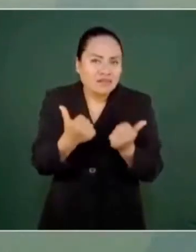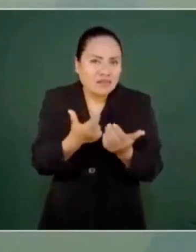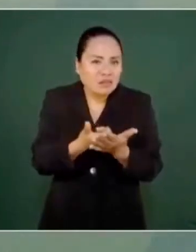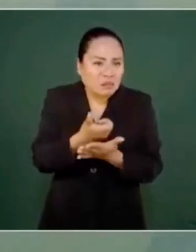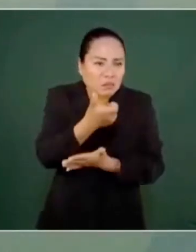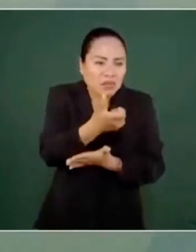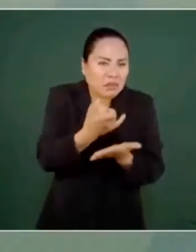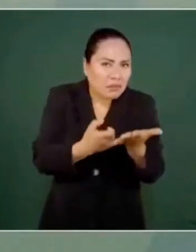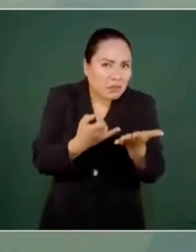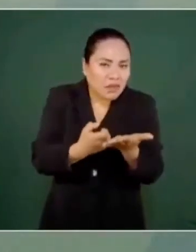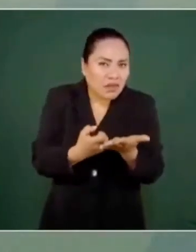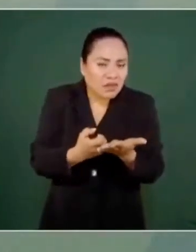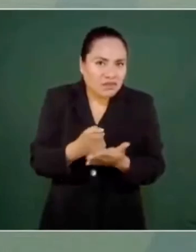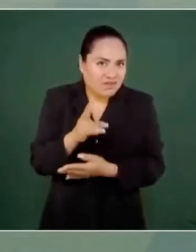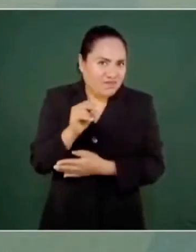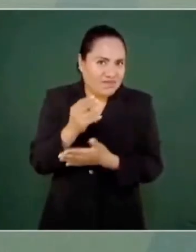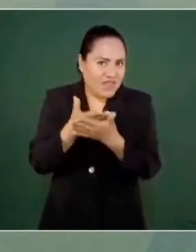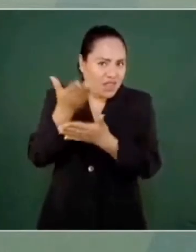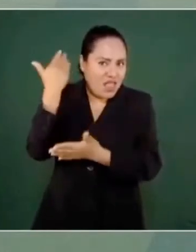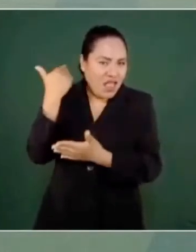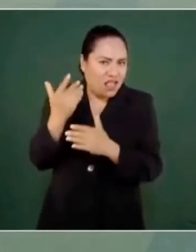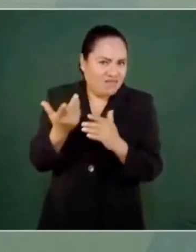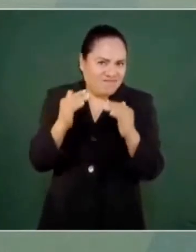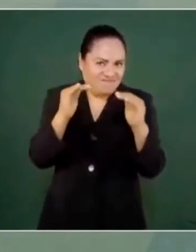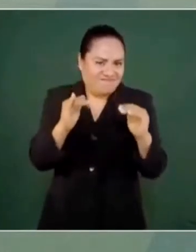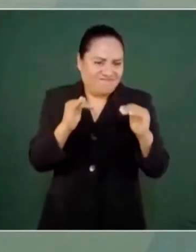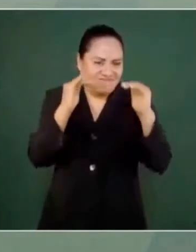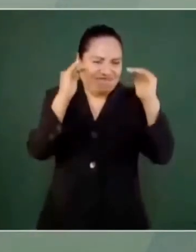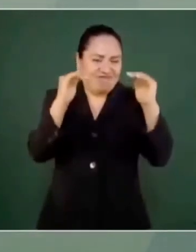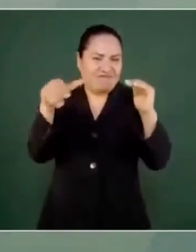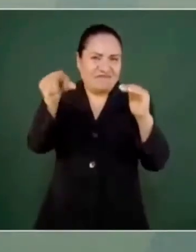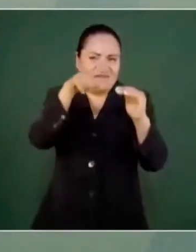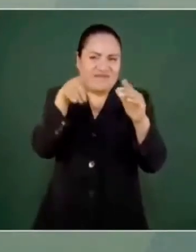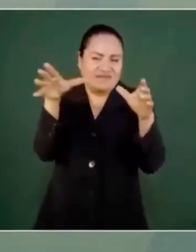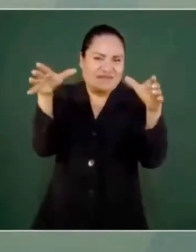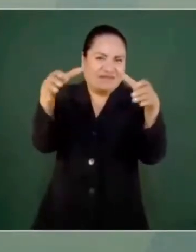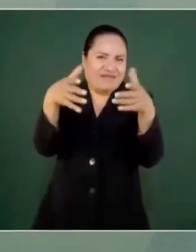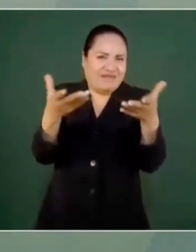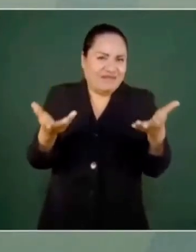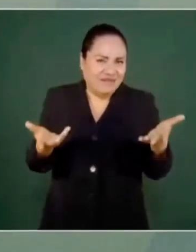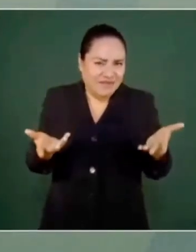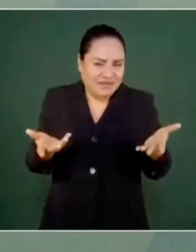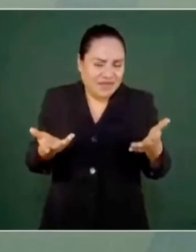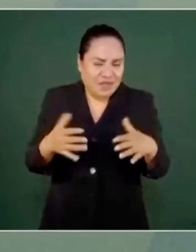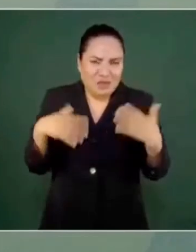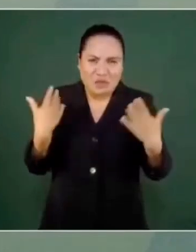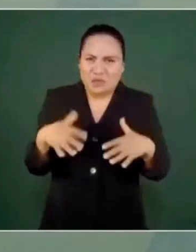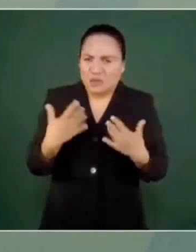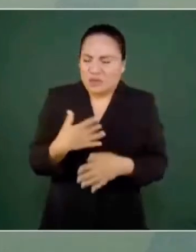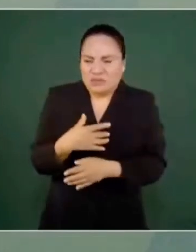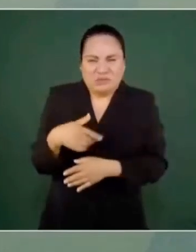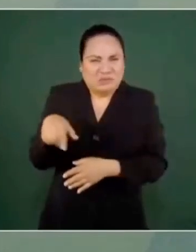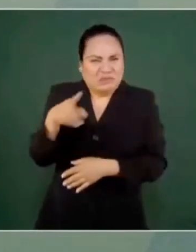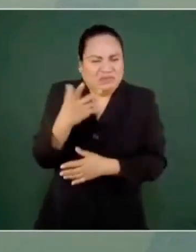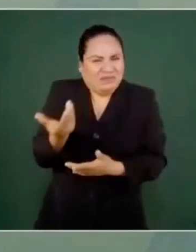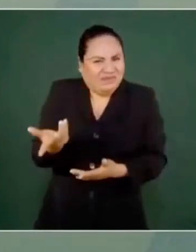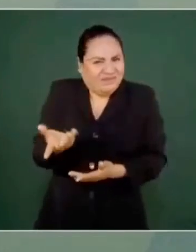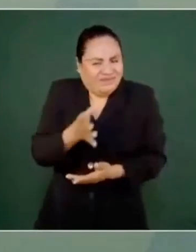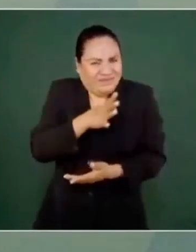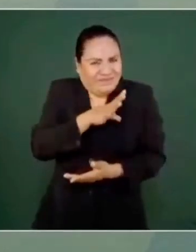increíble, increíble, como también es increíble